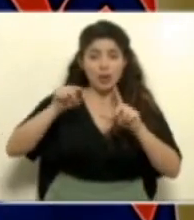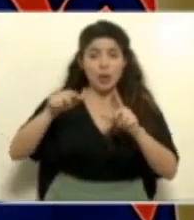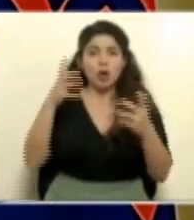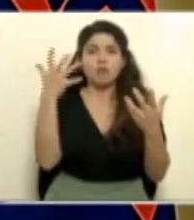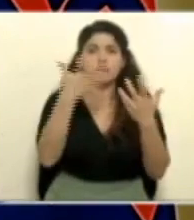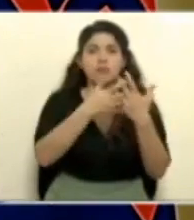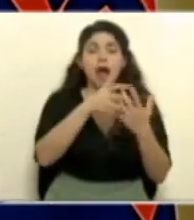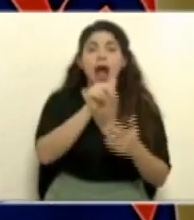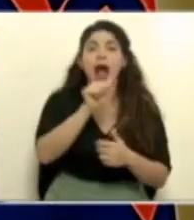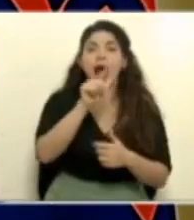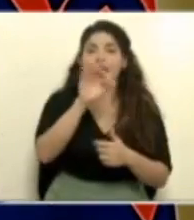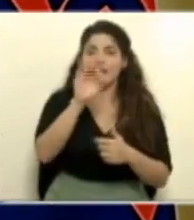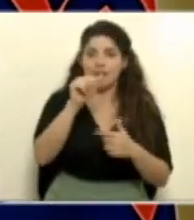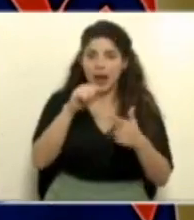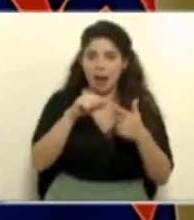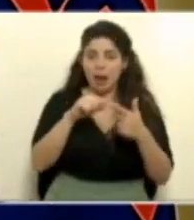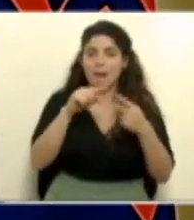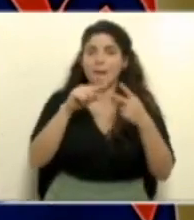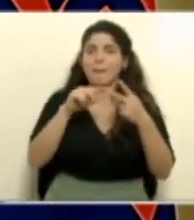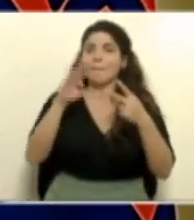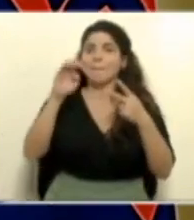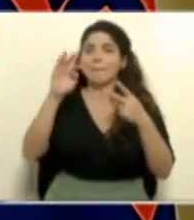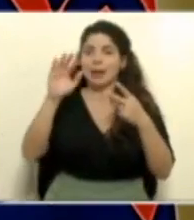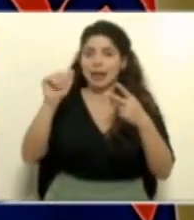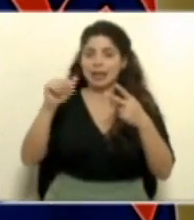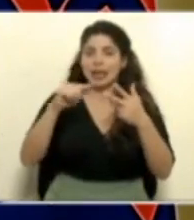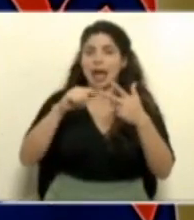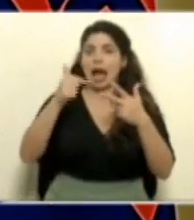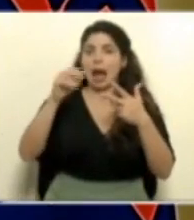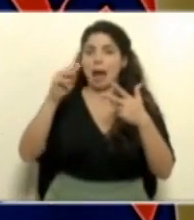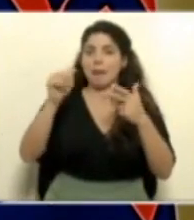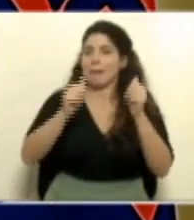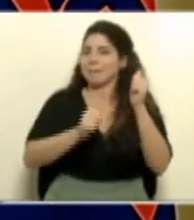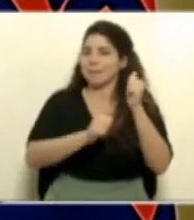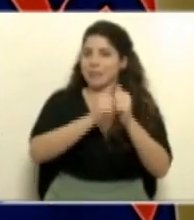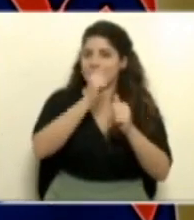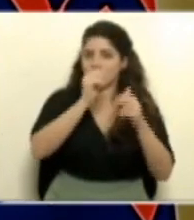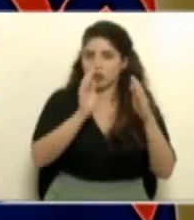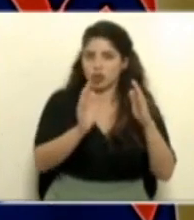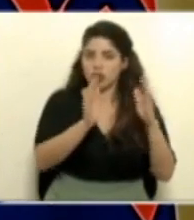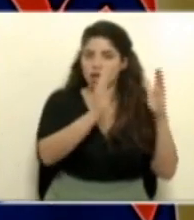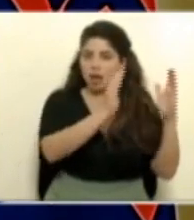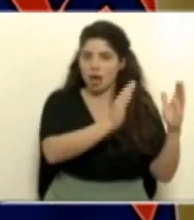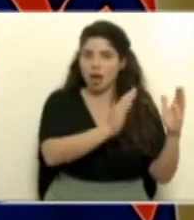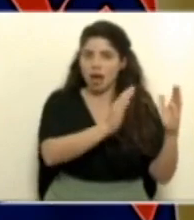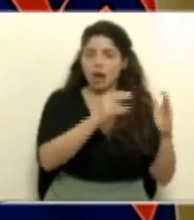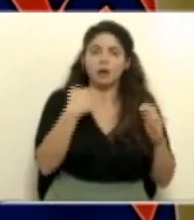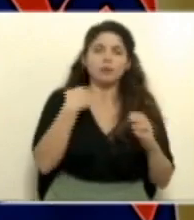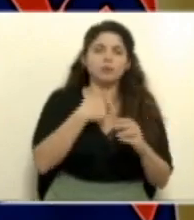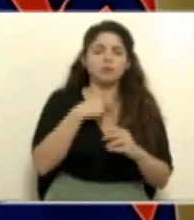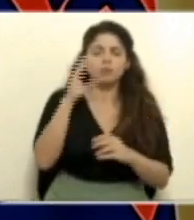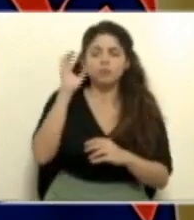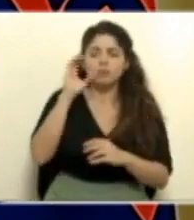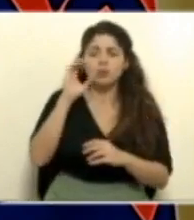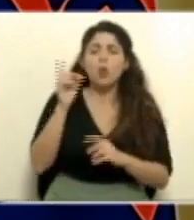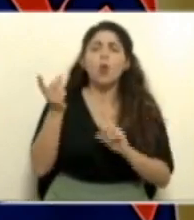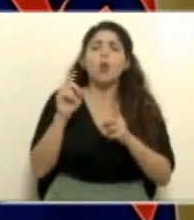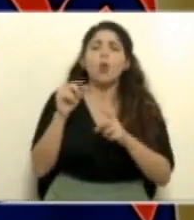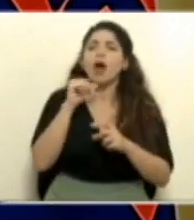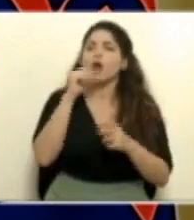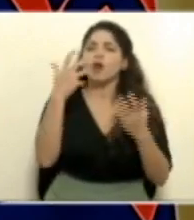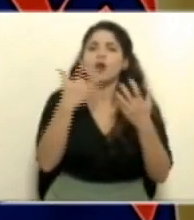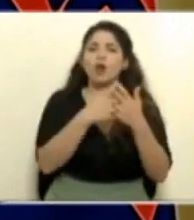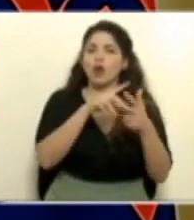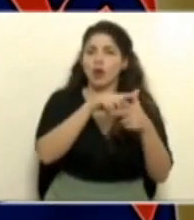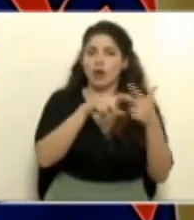alfa, beta o gamma. y nos enfocamos a buscar, por ejemplo, las que no pertenecen a eso. Y